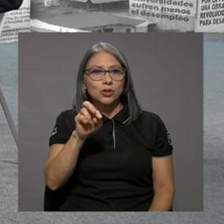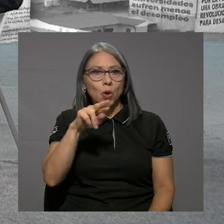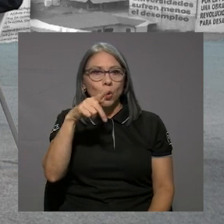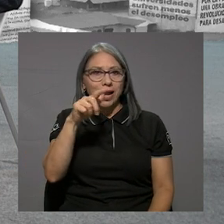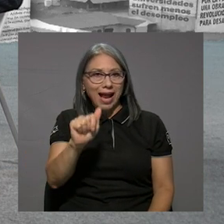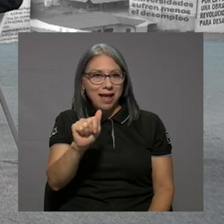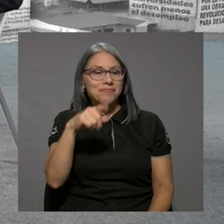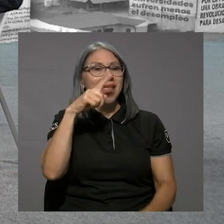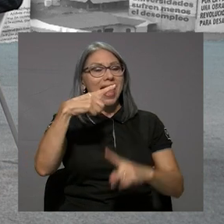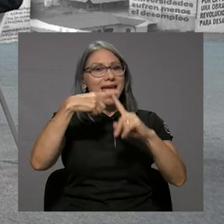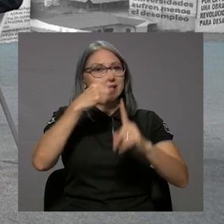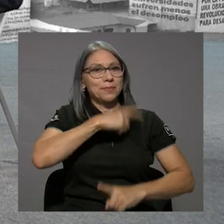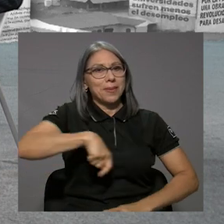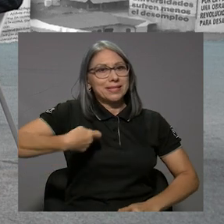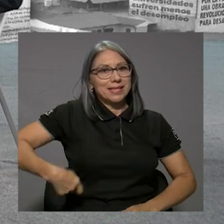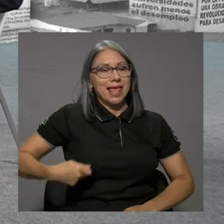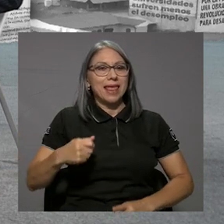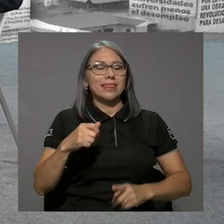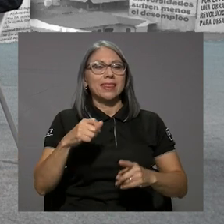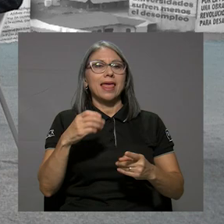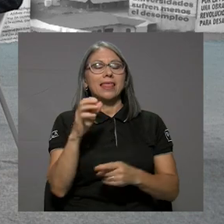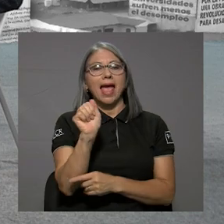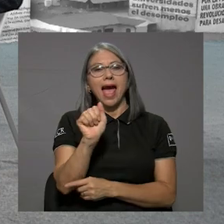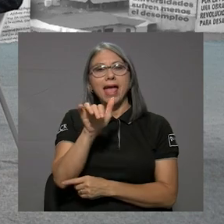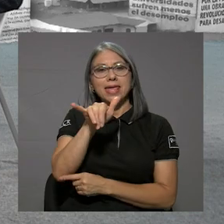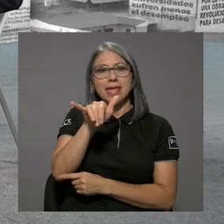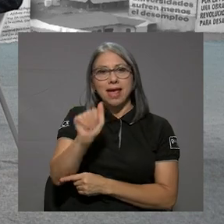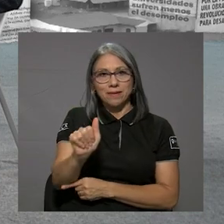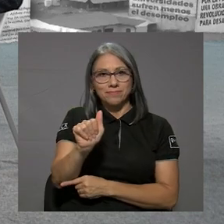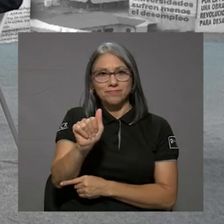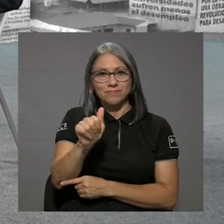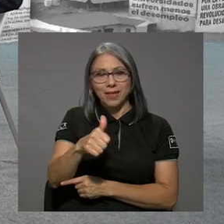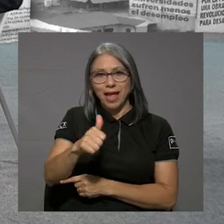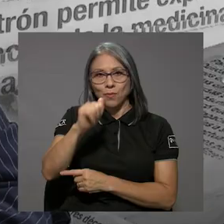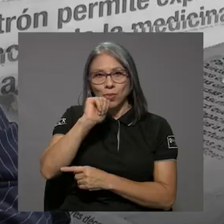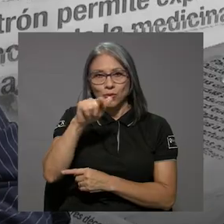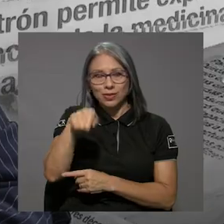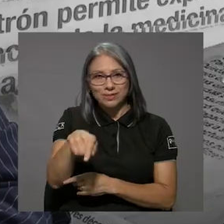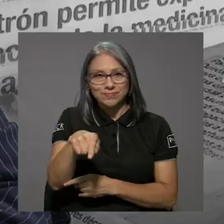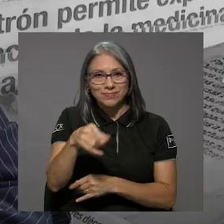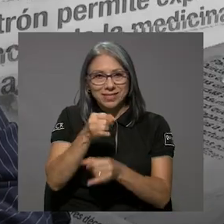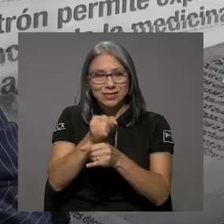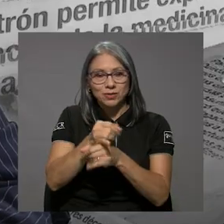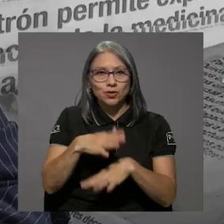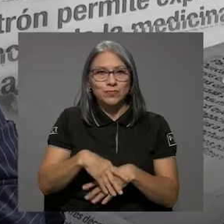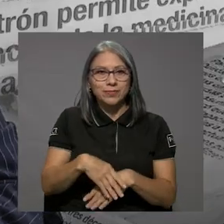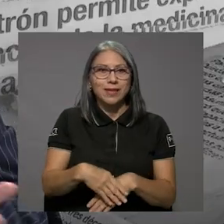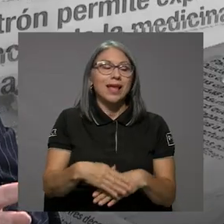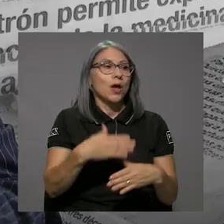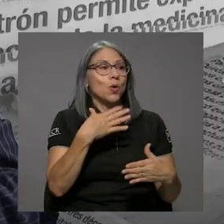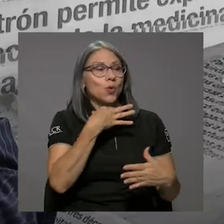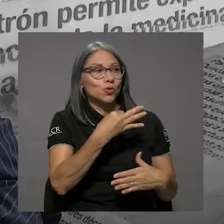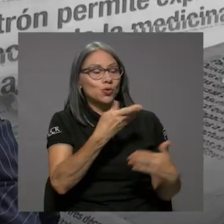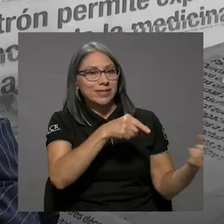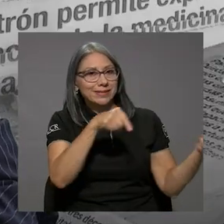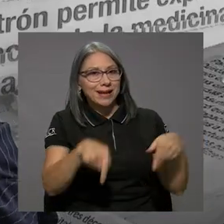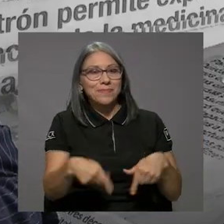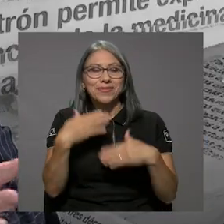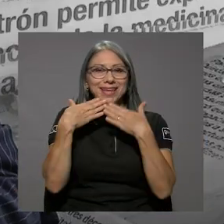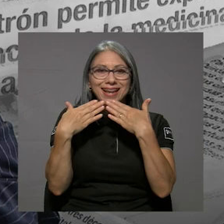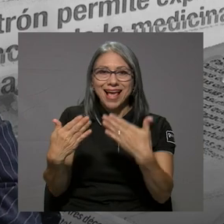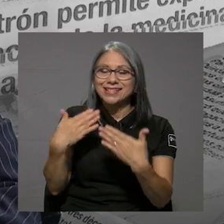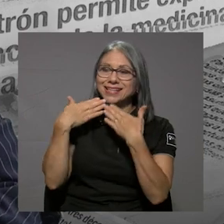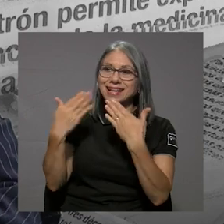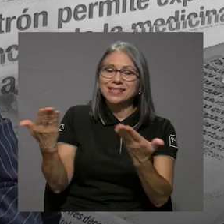expresidente de Acueductos y Alcantarillados. Un gusto que esté con nosotros. Muchísimas gracias Alejandra y gracias por la oportunidad